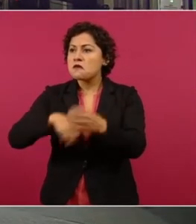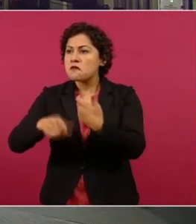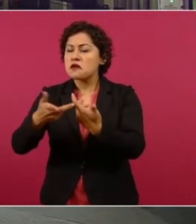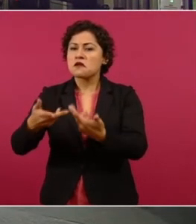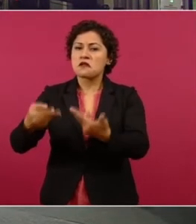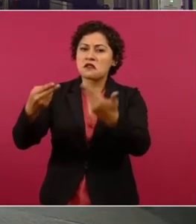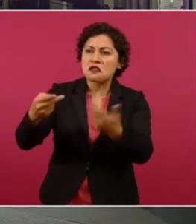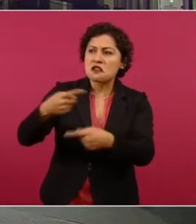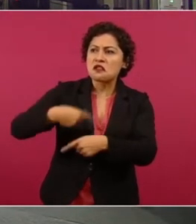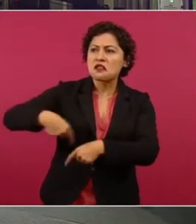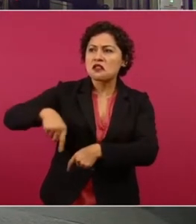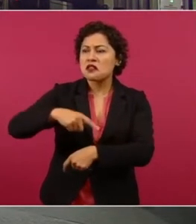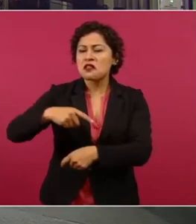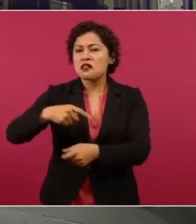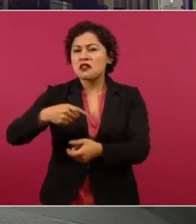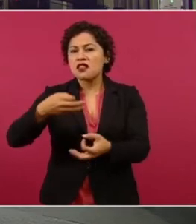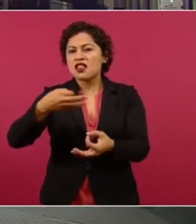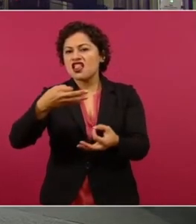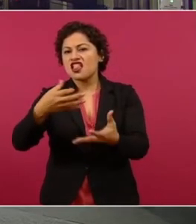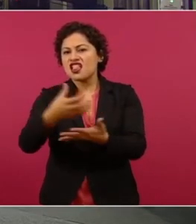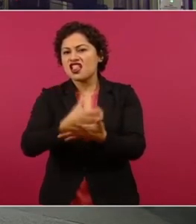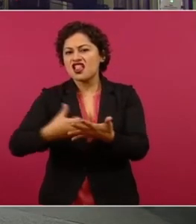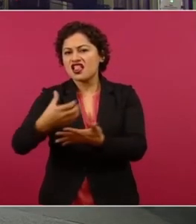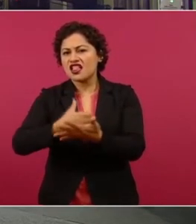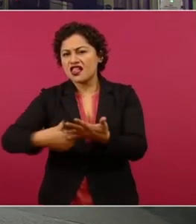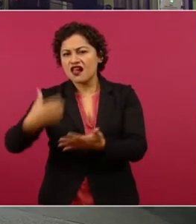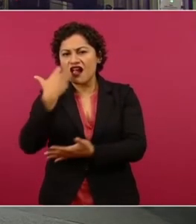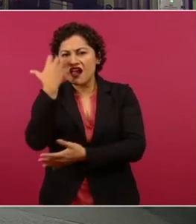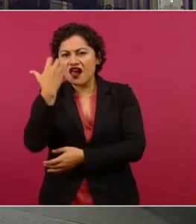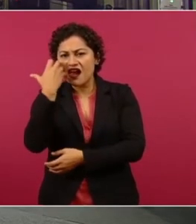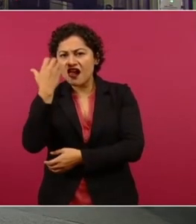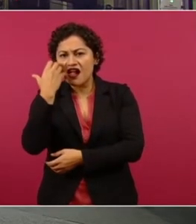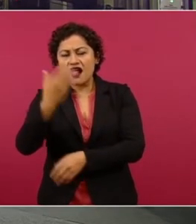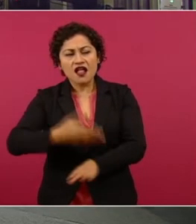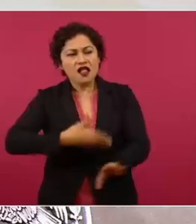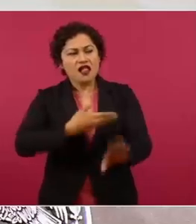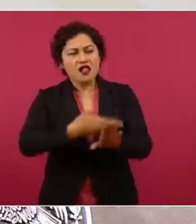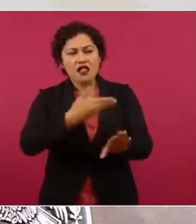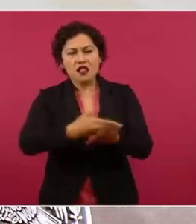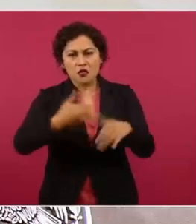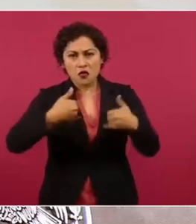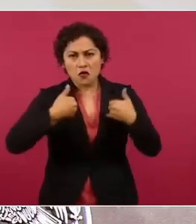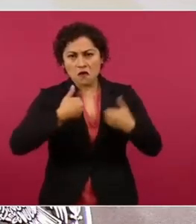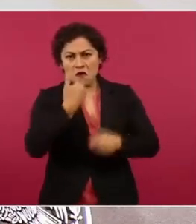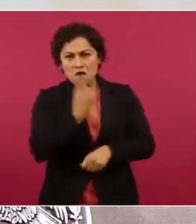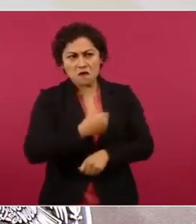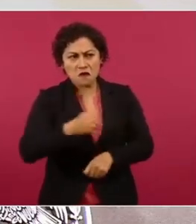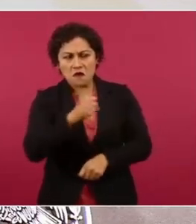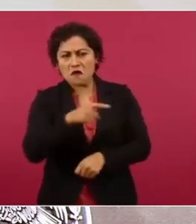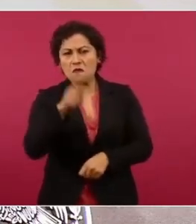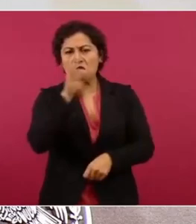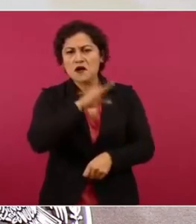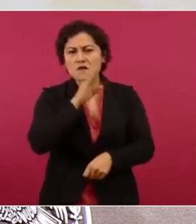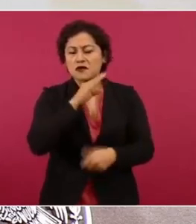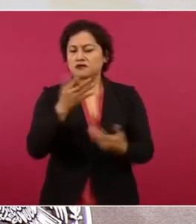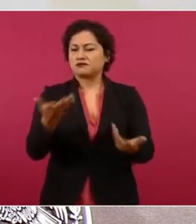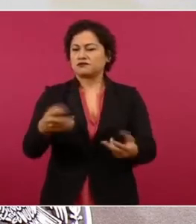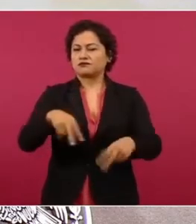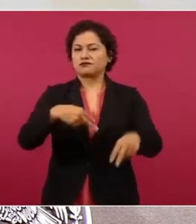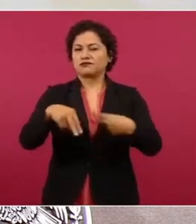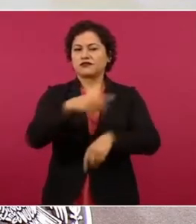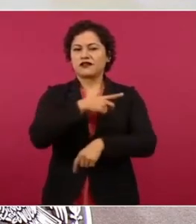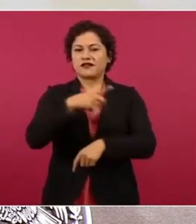generaciones de jóvenes con talento. Este reportaje tiene la intención de mejorar, corregir y no de perseguir.